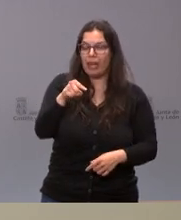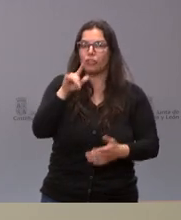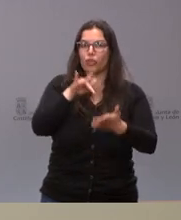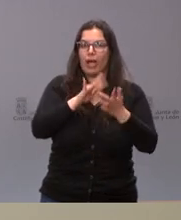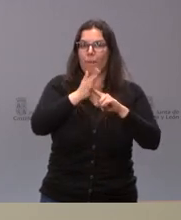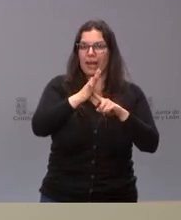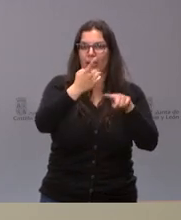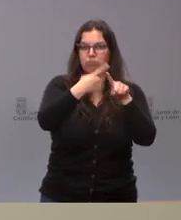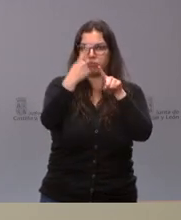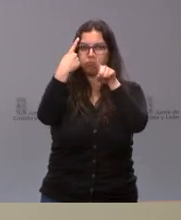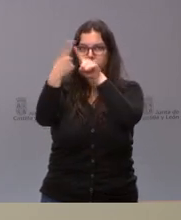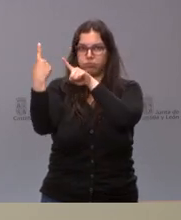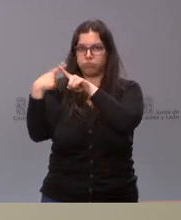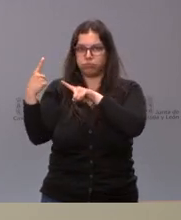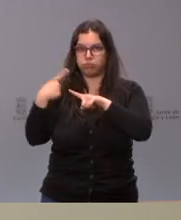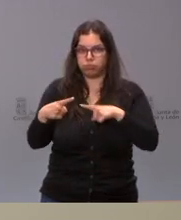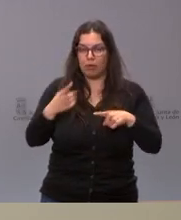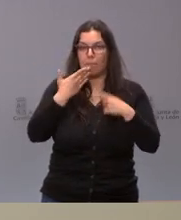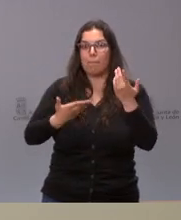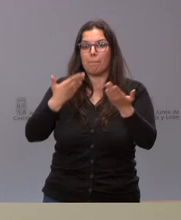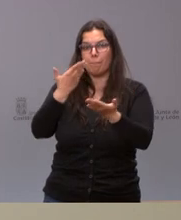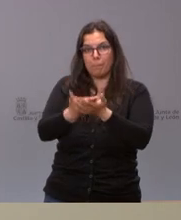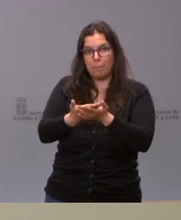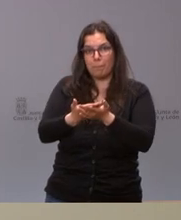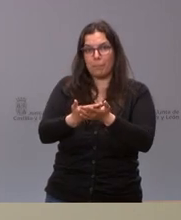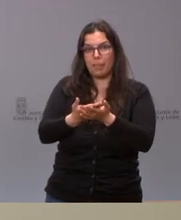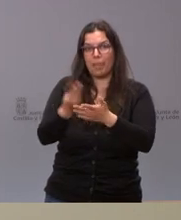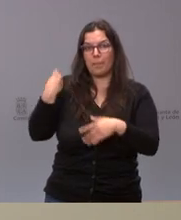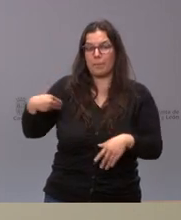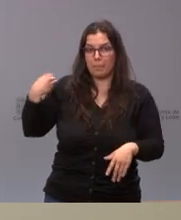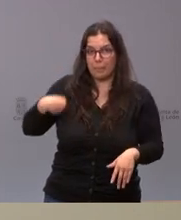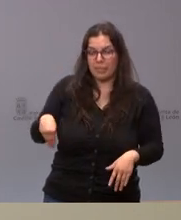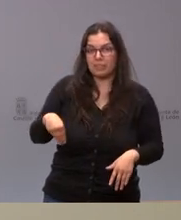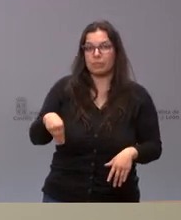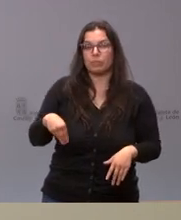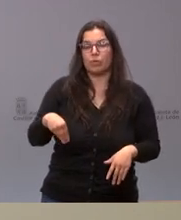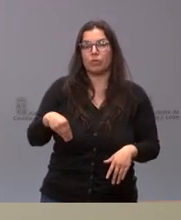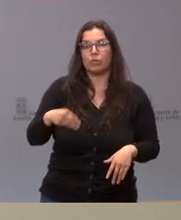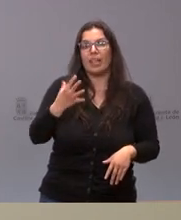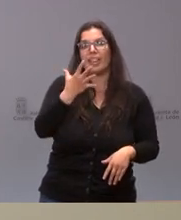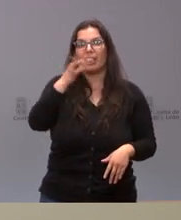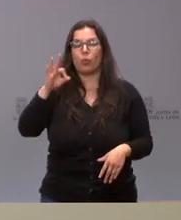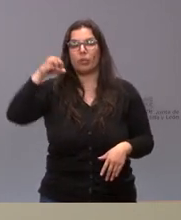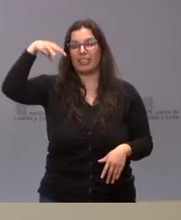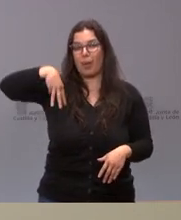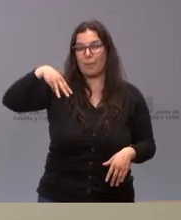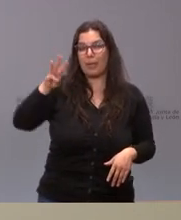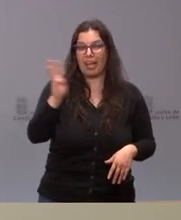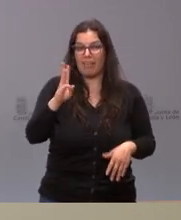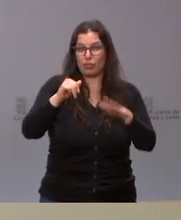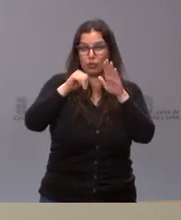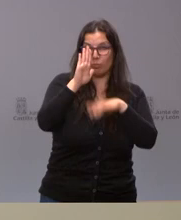parques de un mismo peticionario de un peticionario que tenga varias filiales con menos de 50 megavatios pero que se puedan